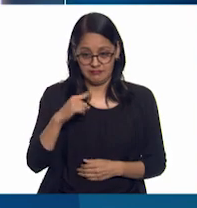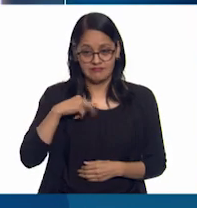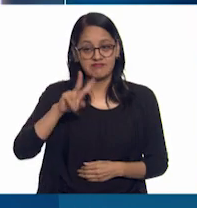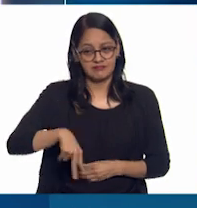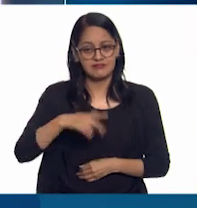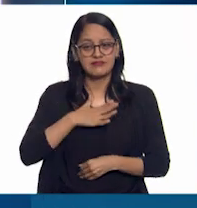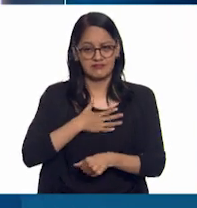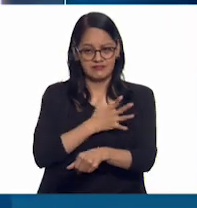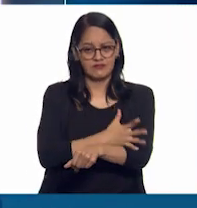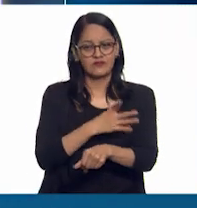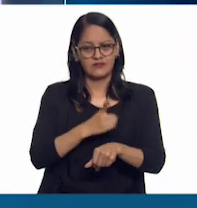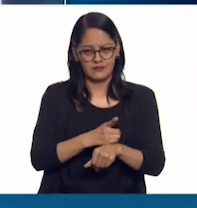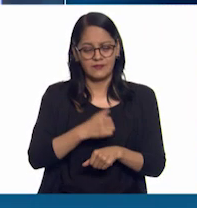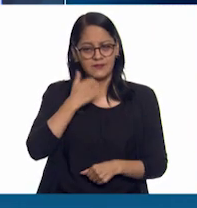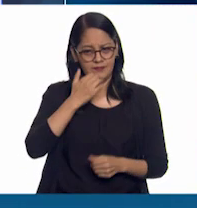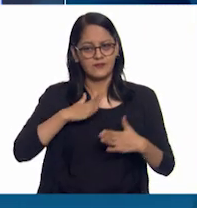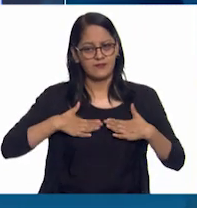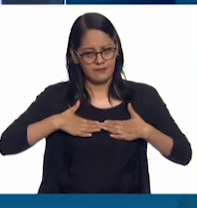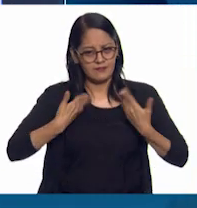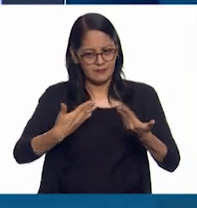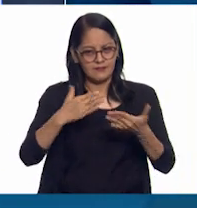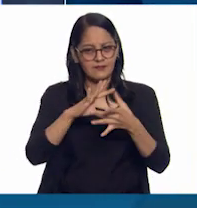sincero, tengo algo que confesar.